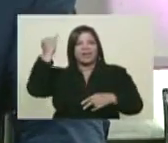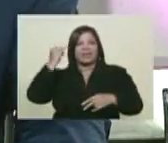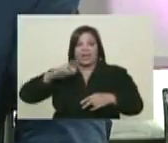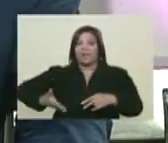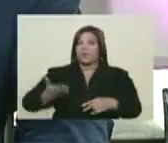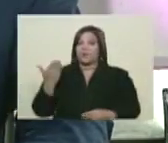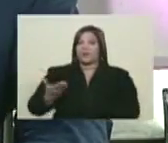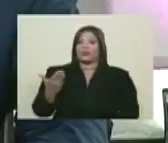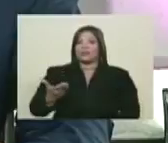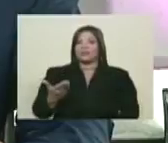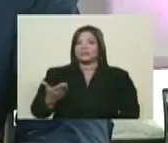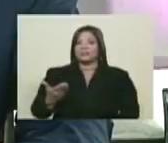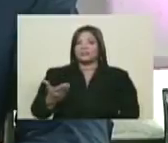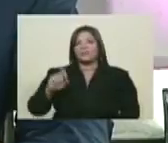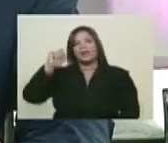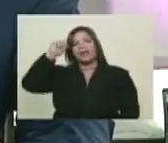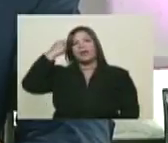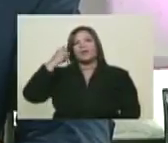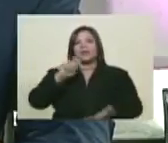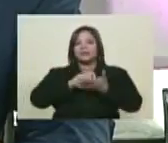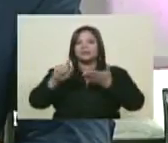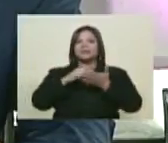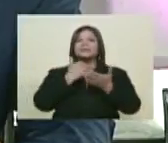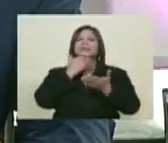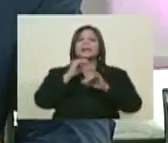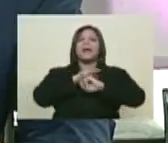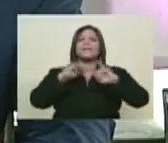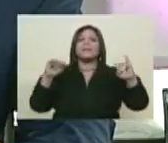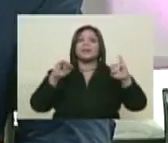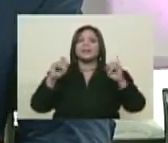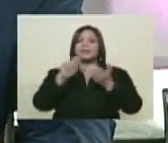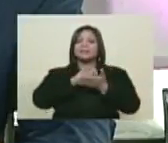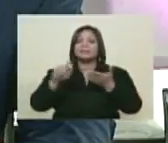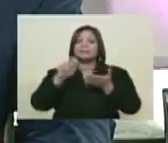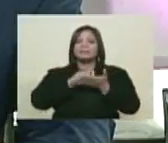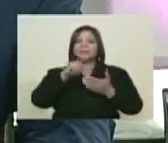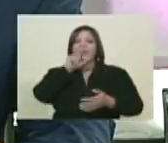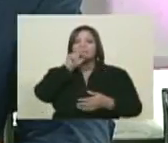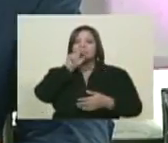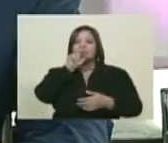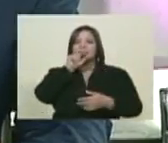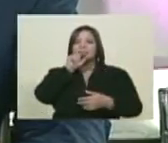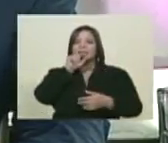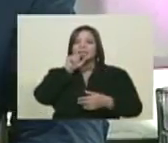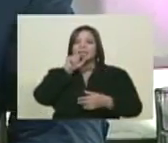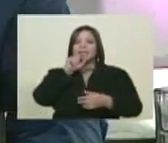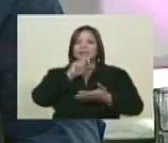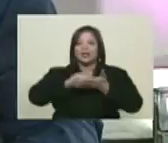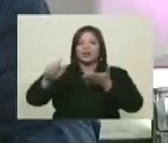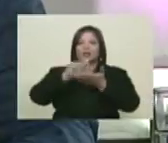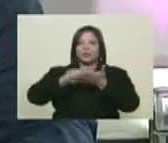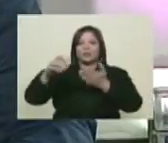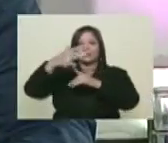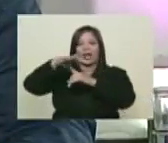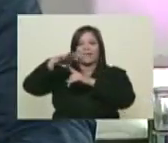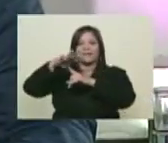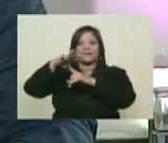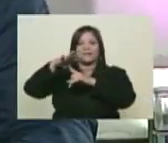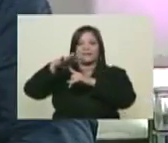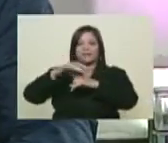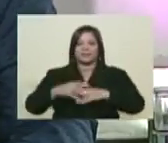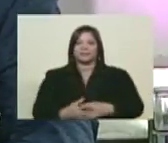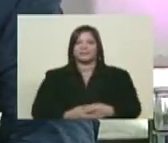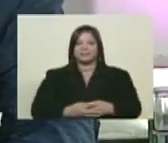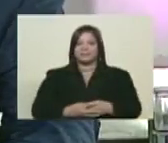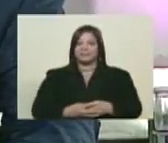Así es. Les recuerdo, amigas y amigos, ya en la recta final del programa, que tenemos la etiqueta numeral Toma Nota en